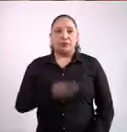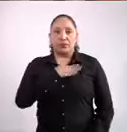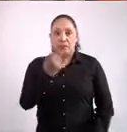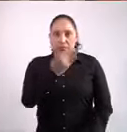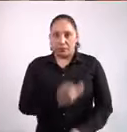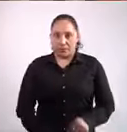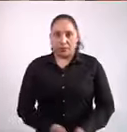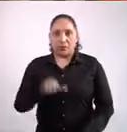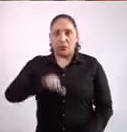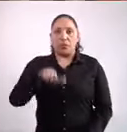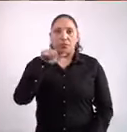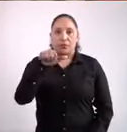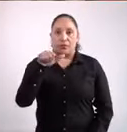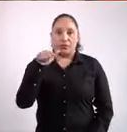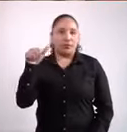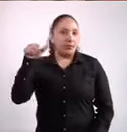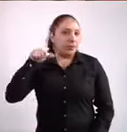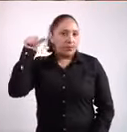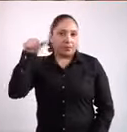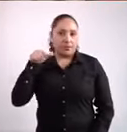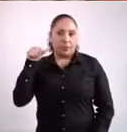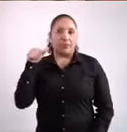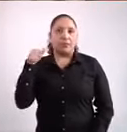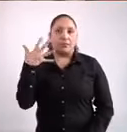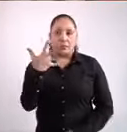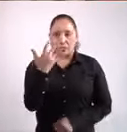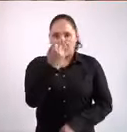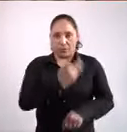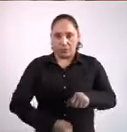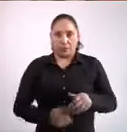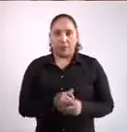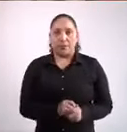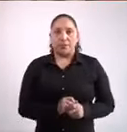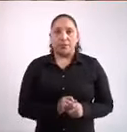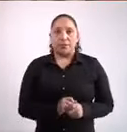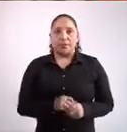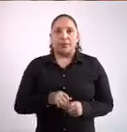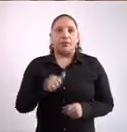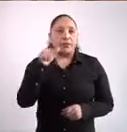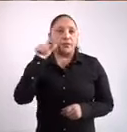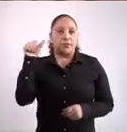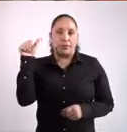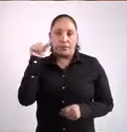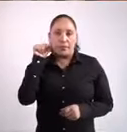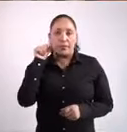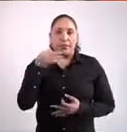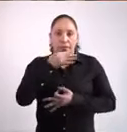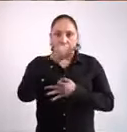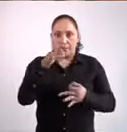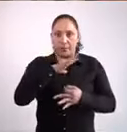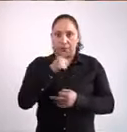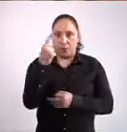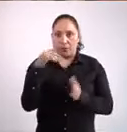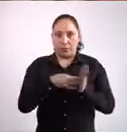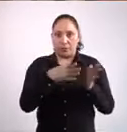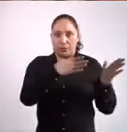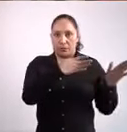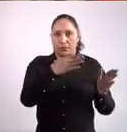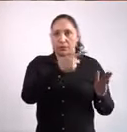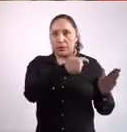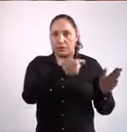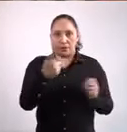Buenas tardes, hoy es 16 de abril y son las 5 de la tarde. El día de ayer se reportaron 1